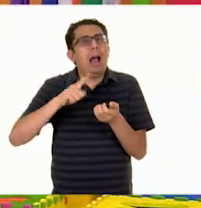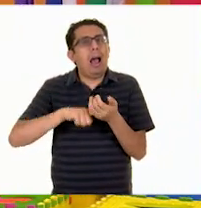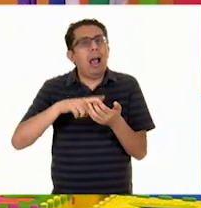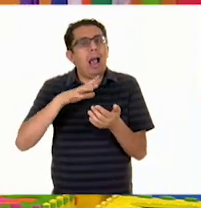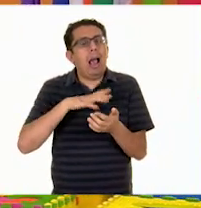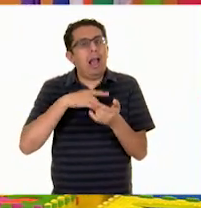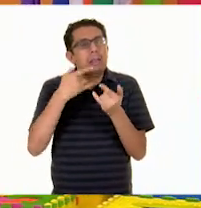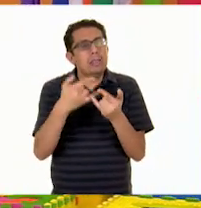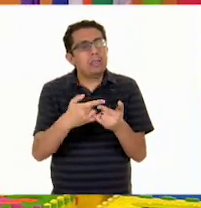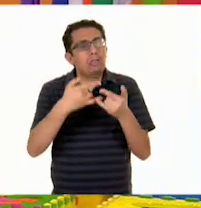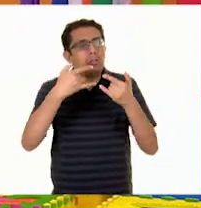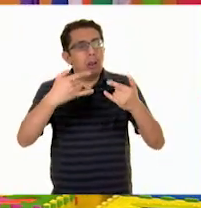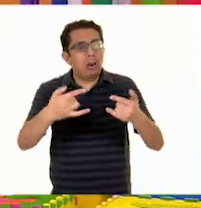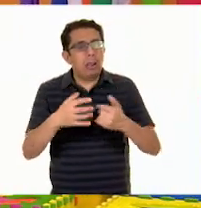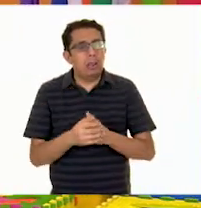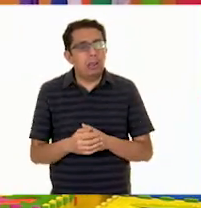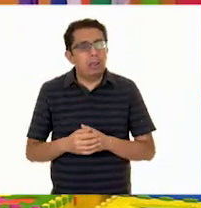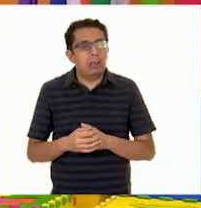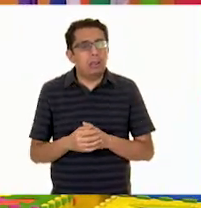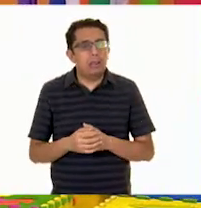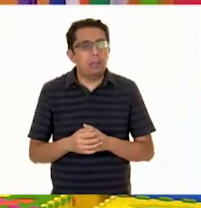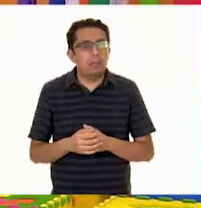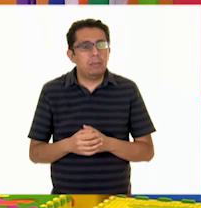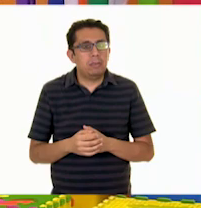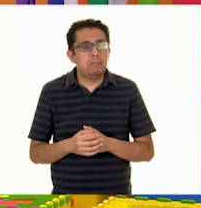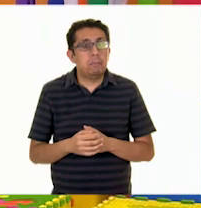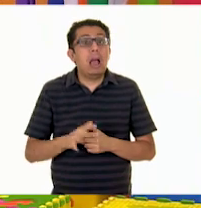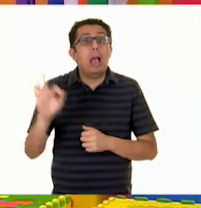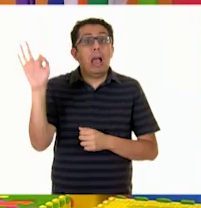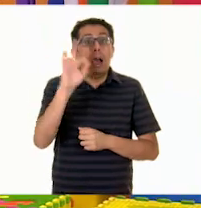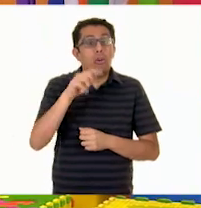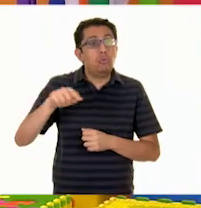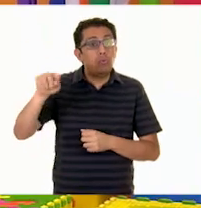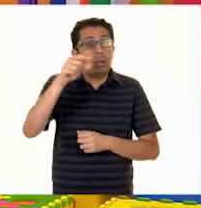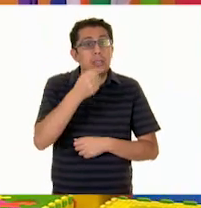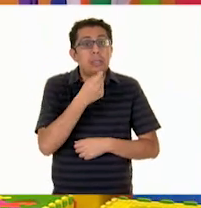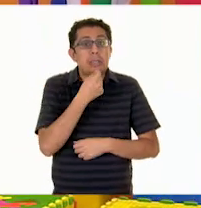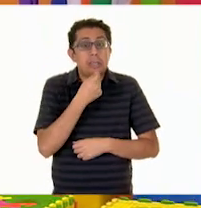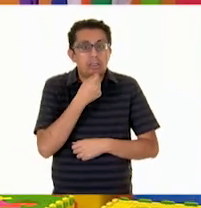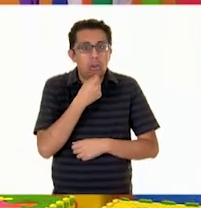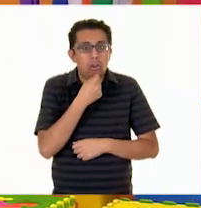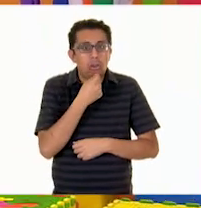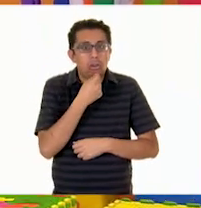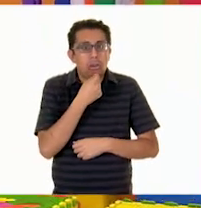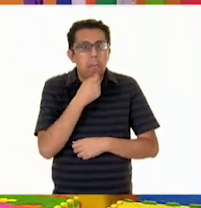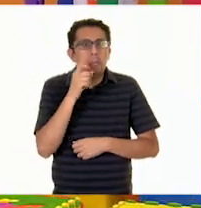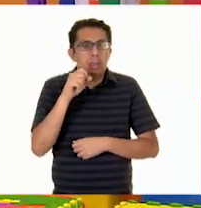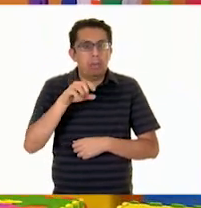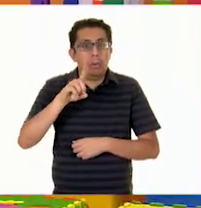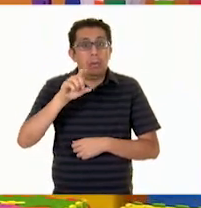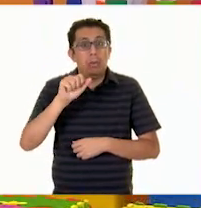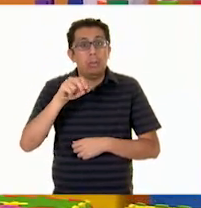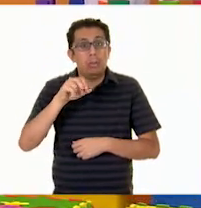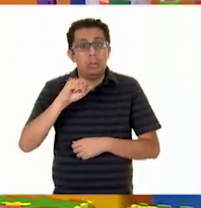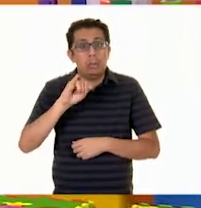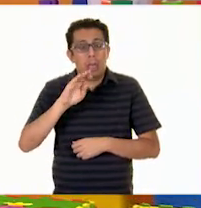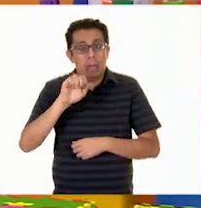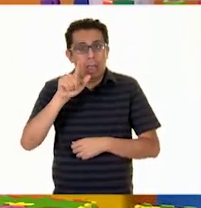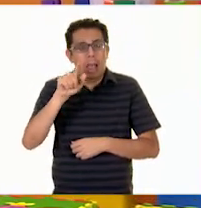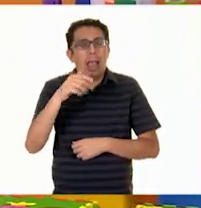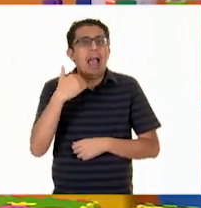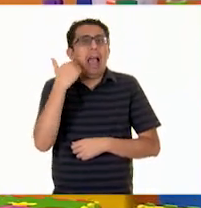que podemos encontrar, tal vez los niños y Daniela nos invitó a que nosotros hiciéramos nuestra